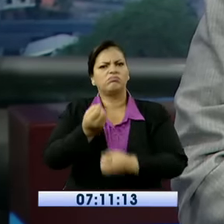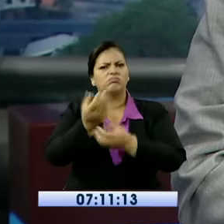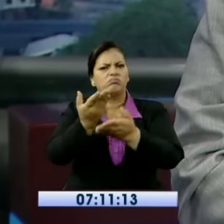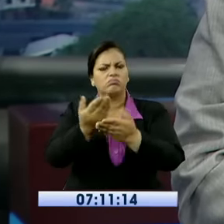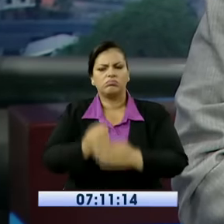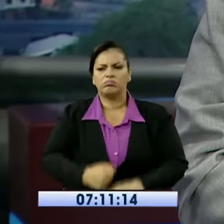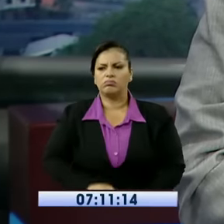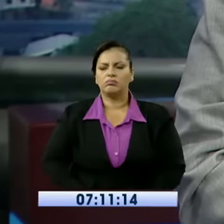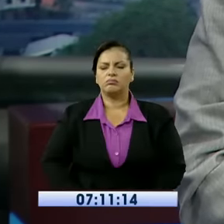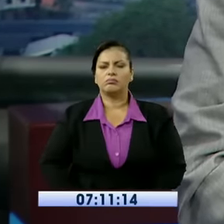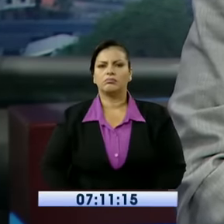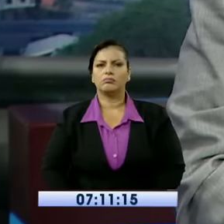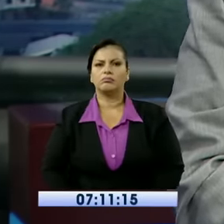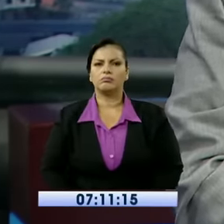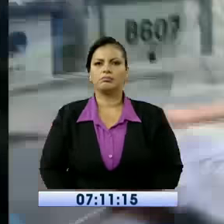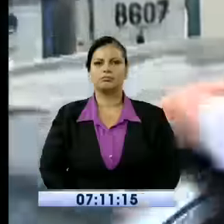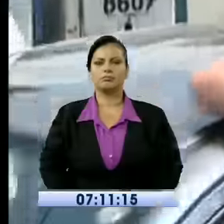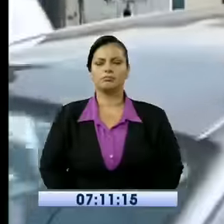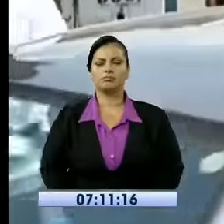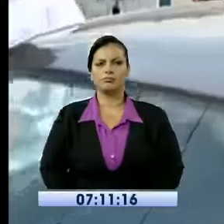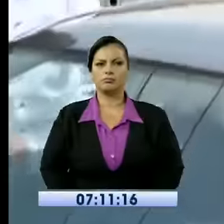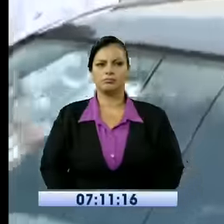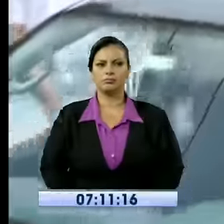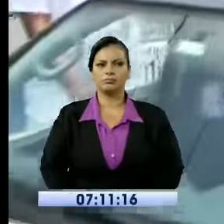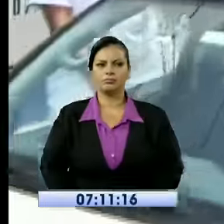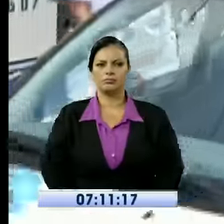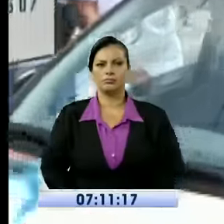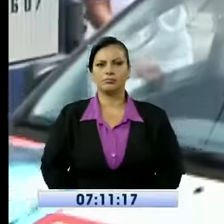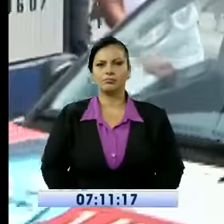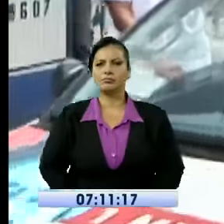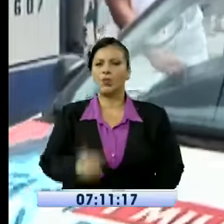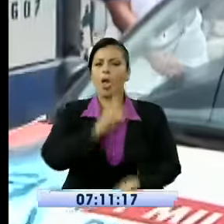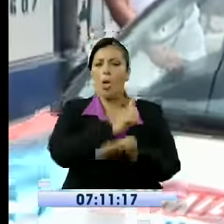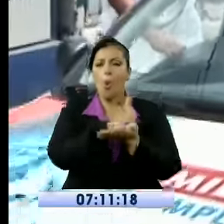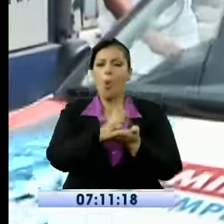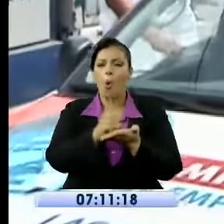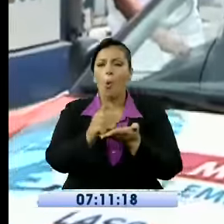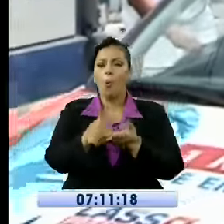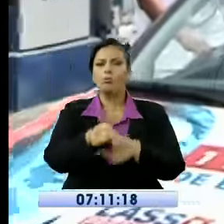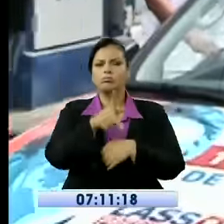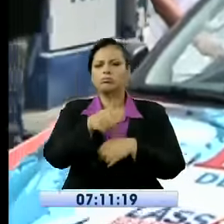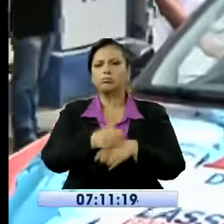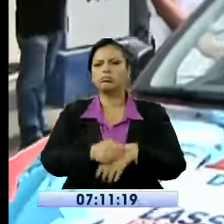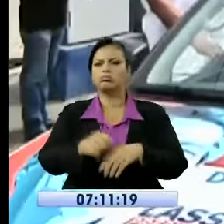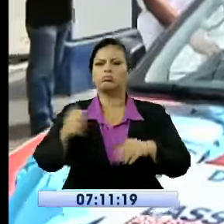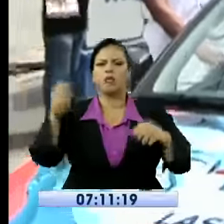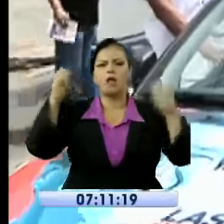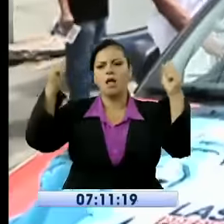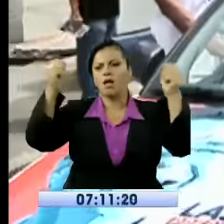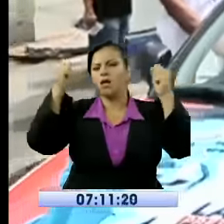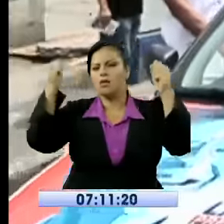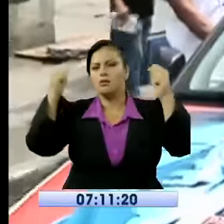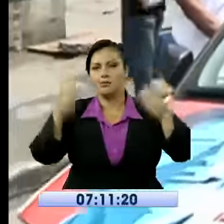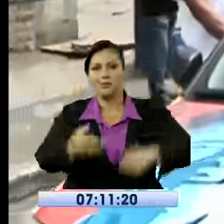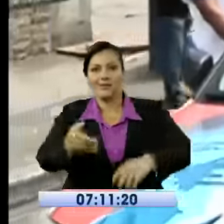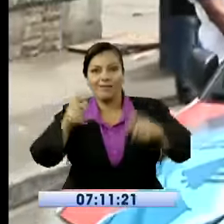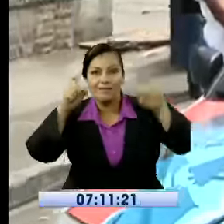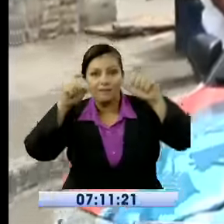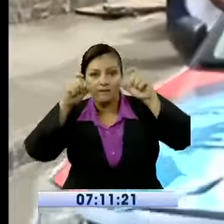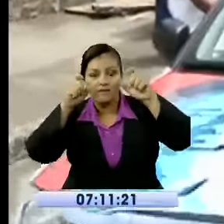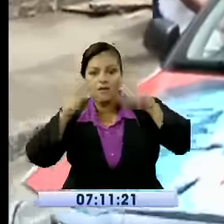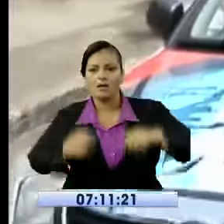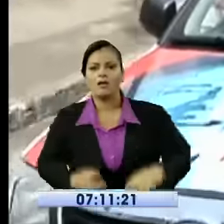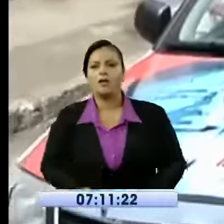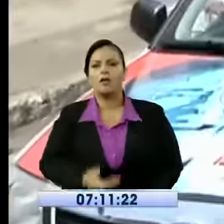Luego de una ajetreada campaña electoral de esta semana, el candidato a la presidencia por las listas 21 y 23, Creo